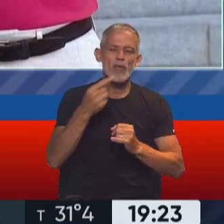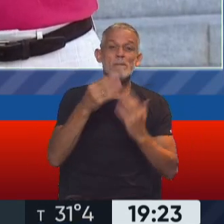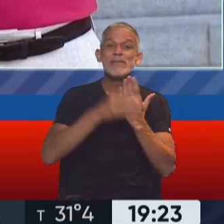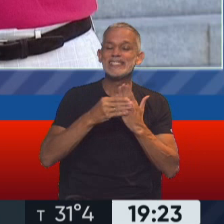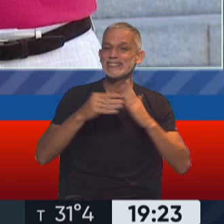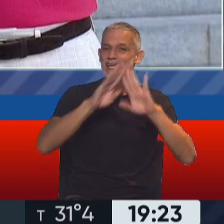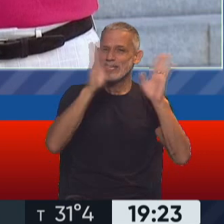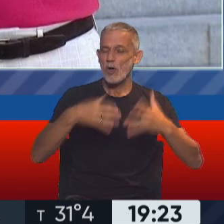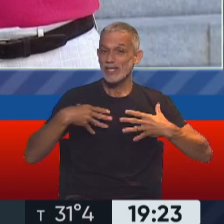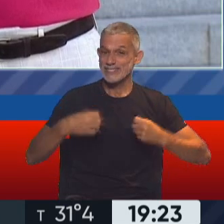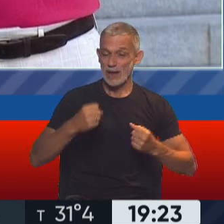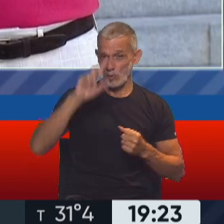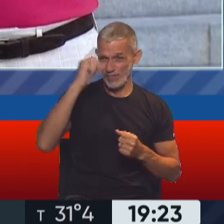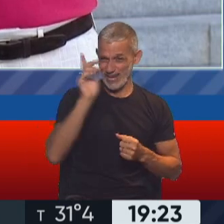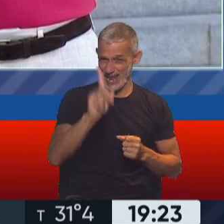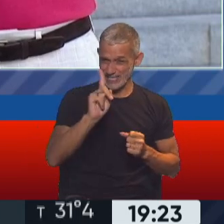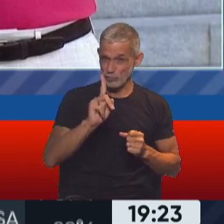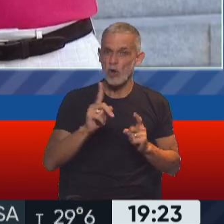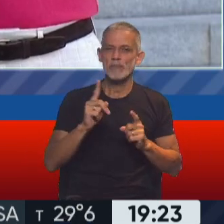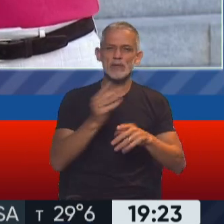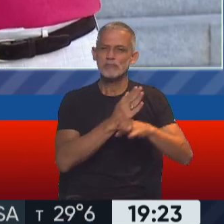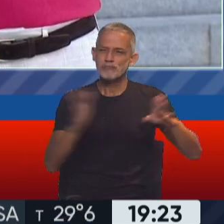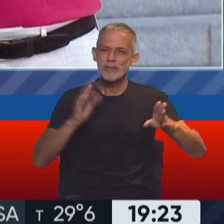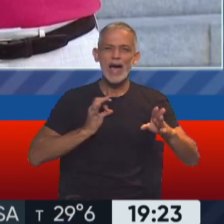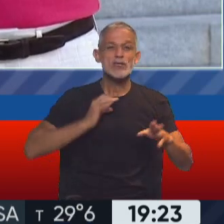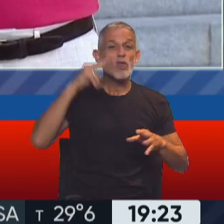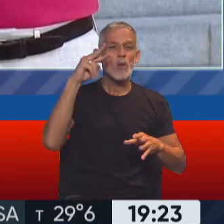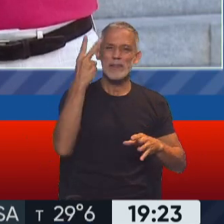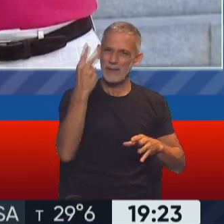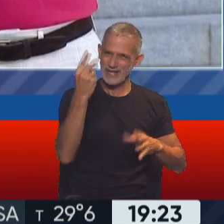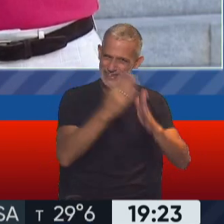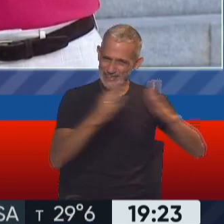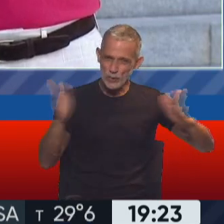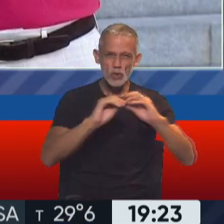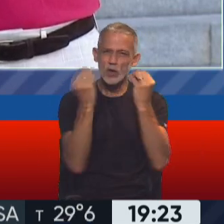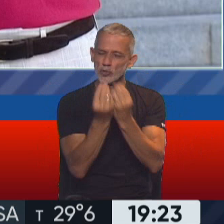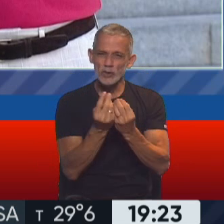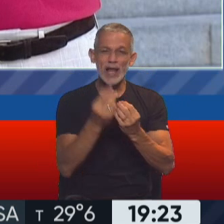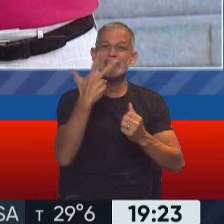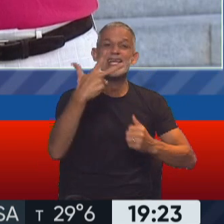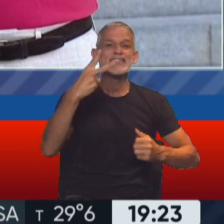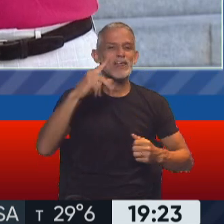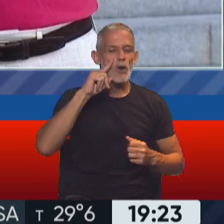el Ministerio de Salud de la Nación, durante el 2021 se realizaron 32